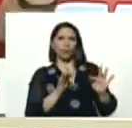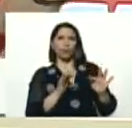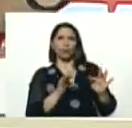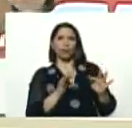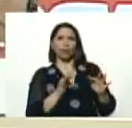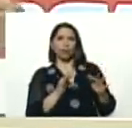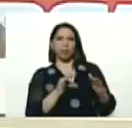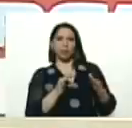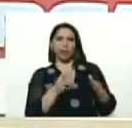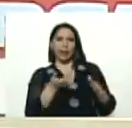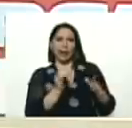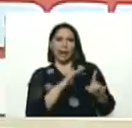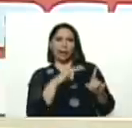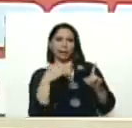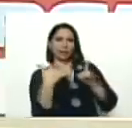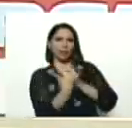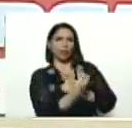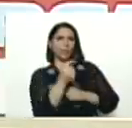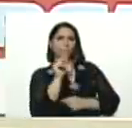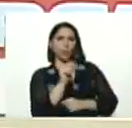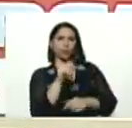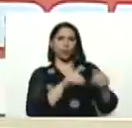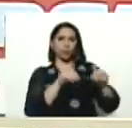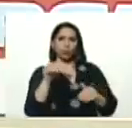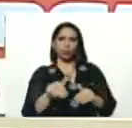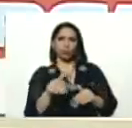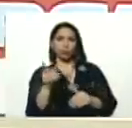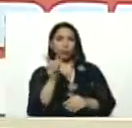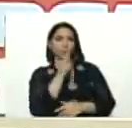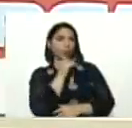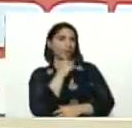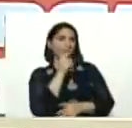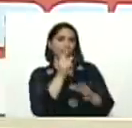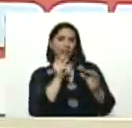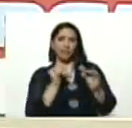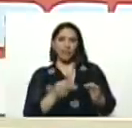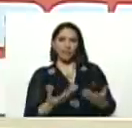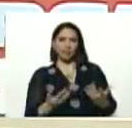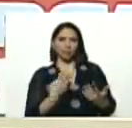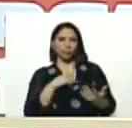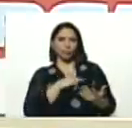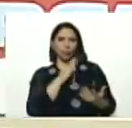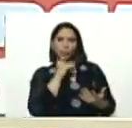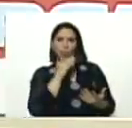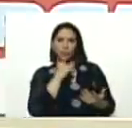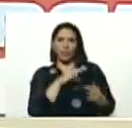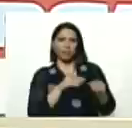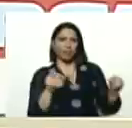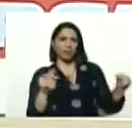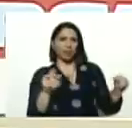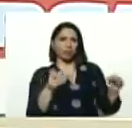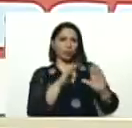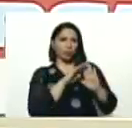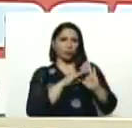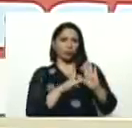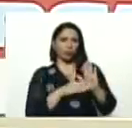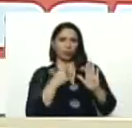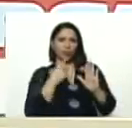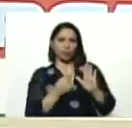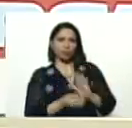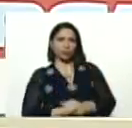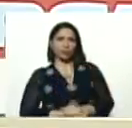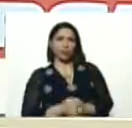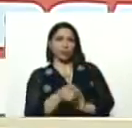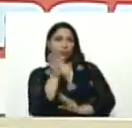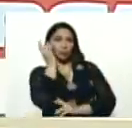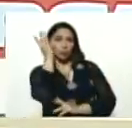está alrededor, del punto, no la teníamos definida, no la teníamos, en el terreno, establecida, de ahí